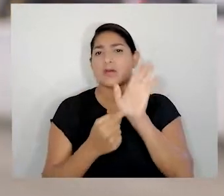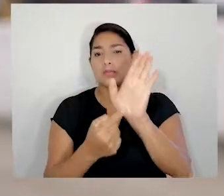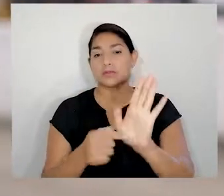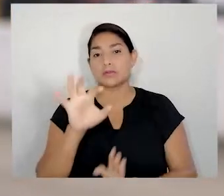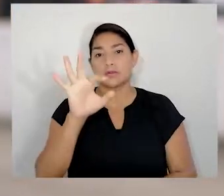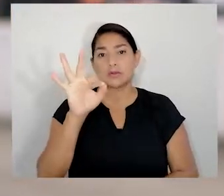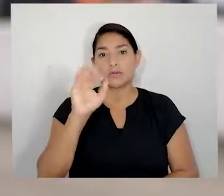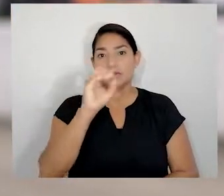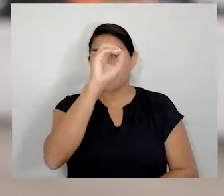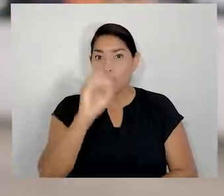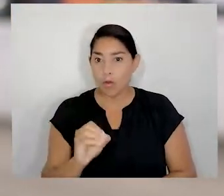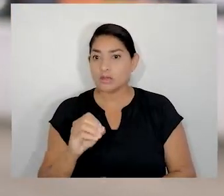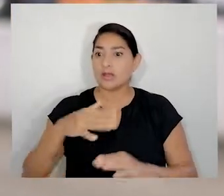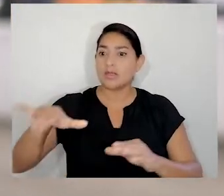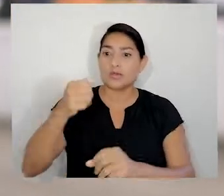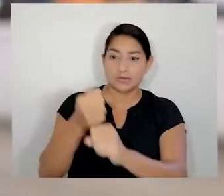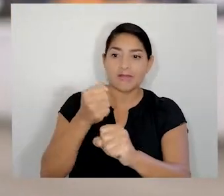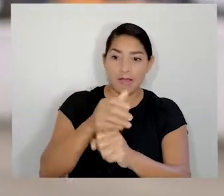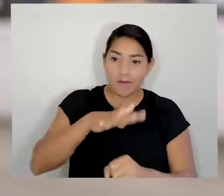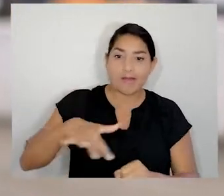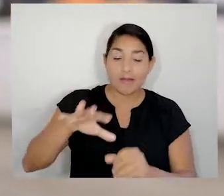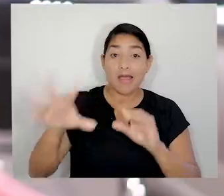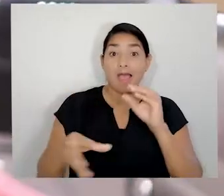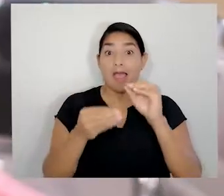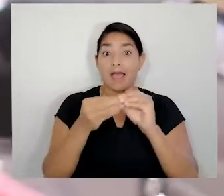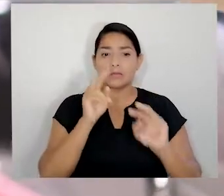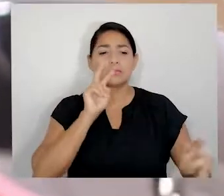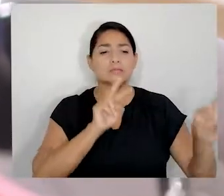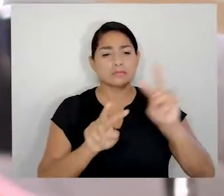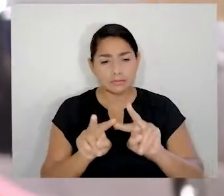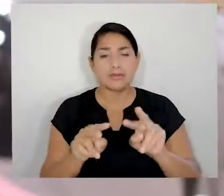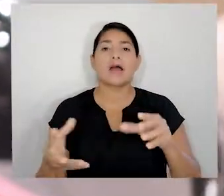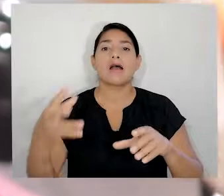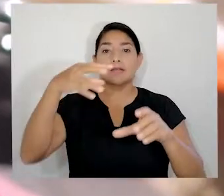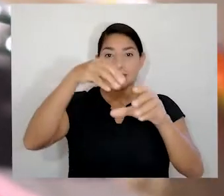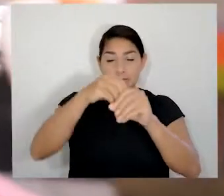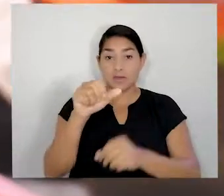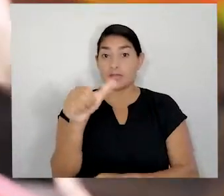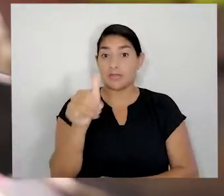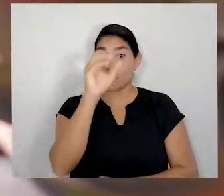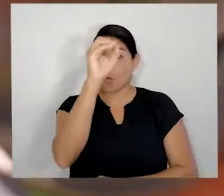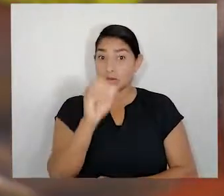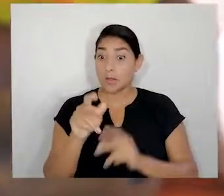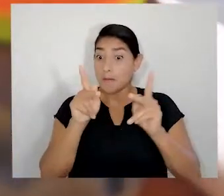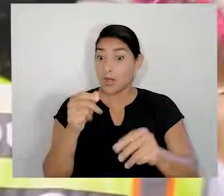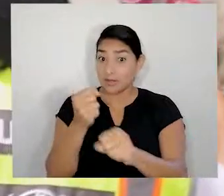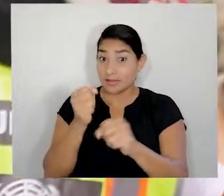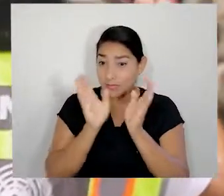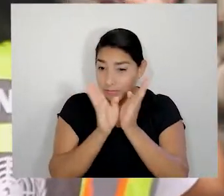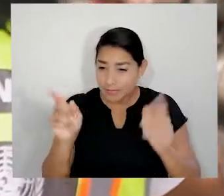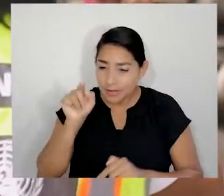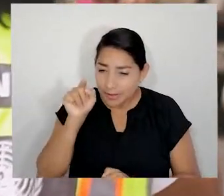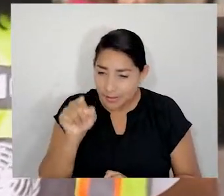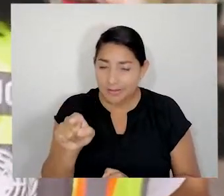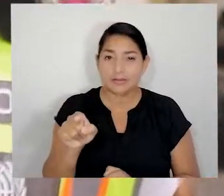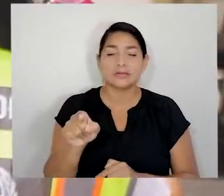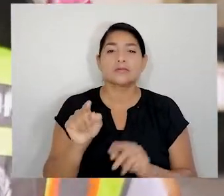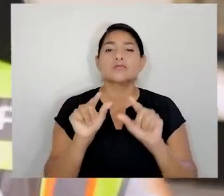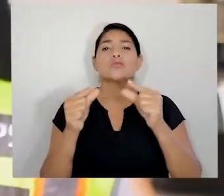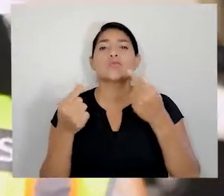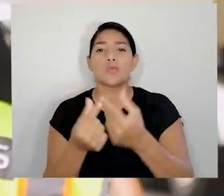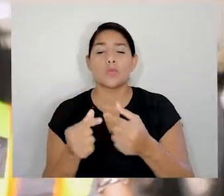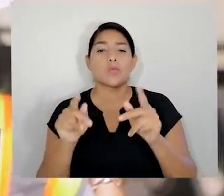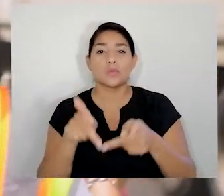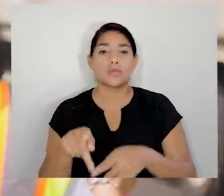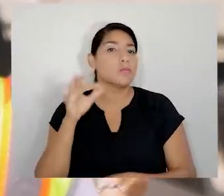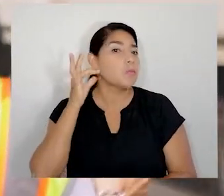que representan el 90% de la planilla presente. Además, se ha velado porque al menos el 10% de las personas contratadas